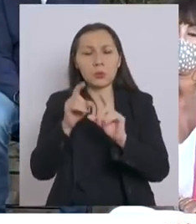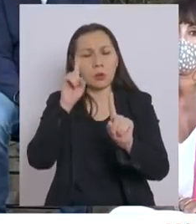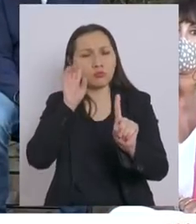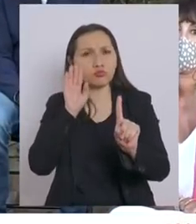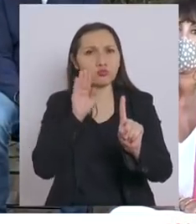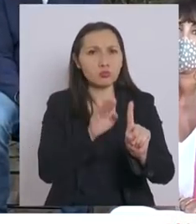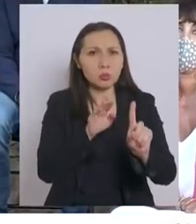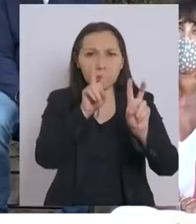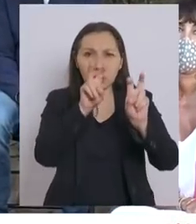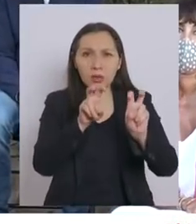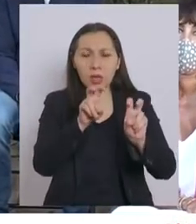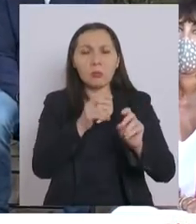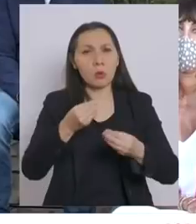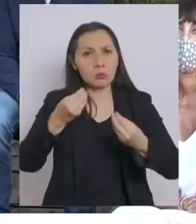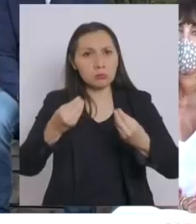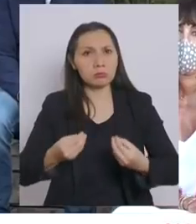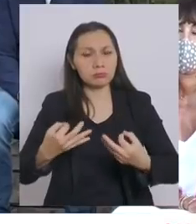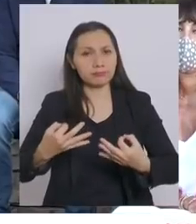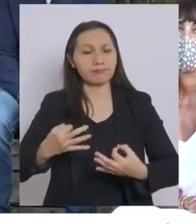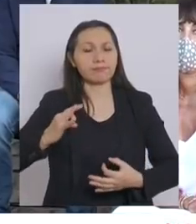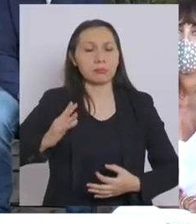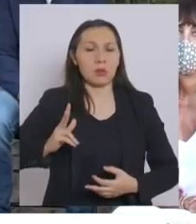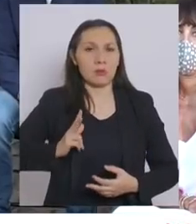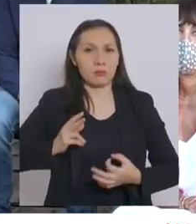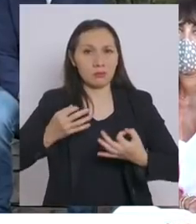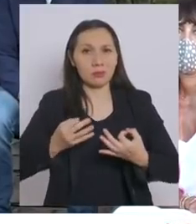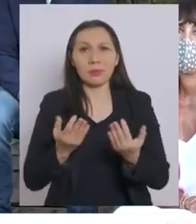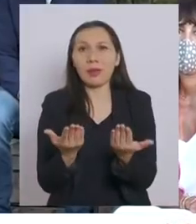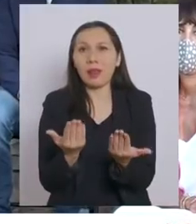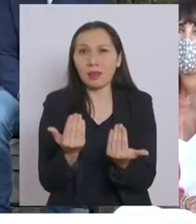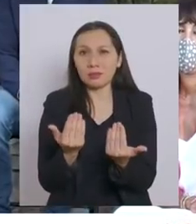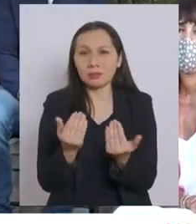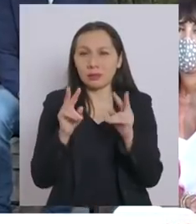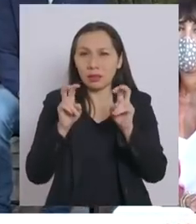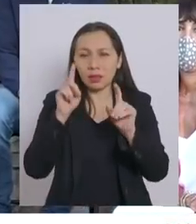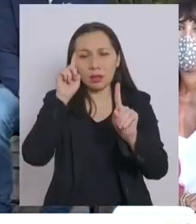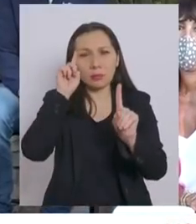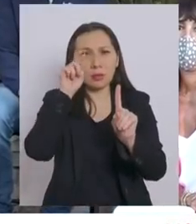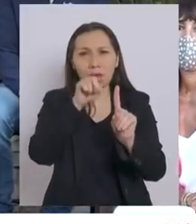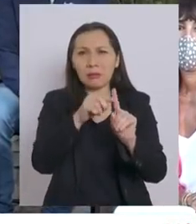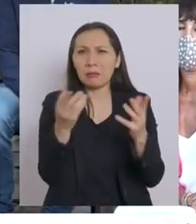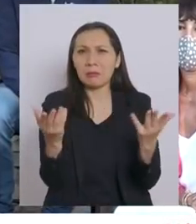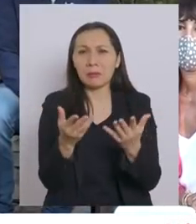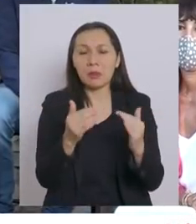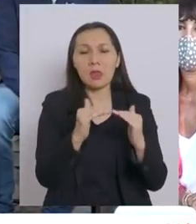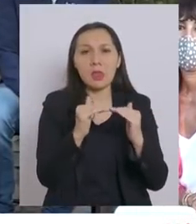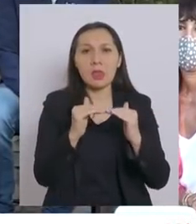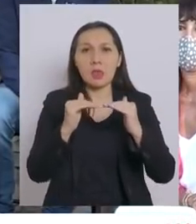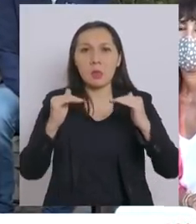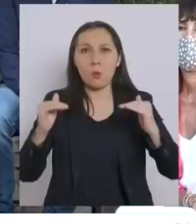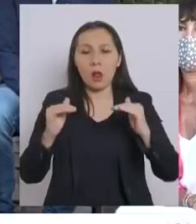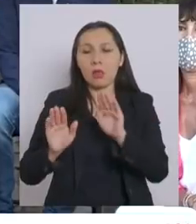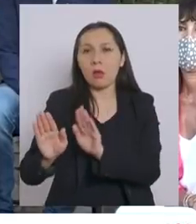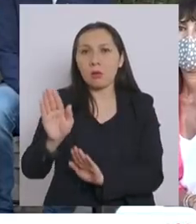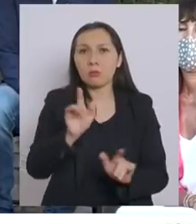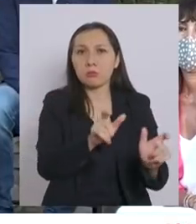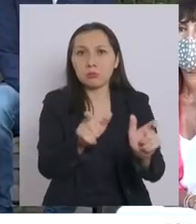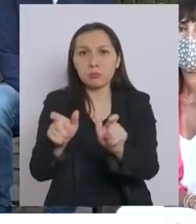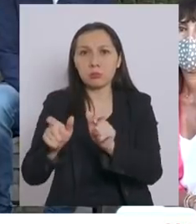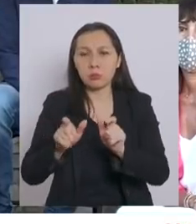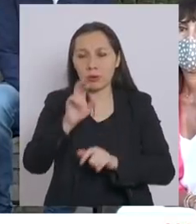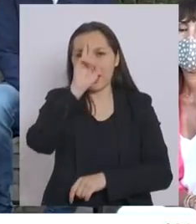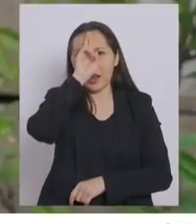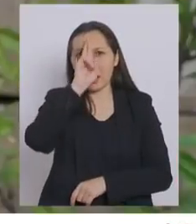causa, una causa noble, una causa necesaria, la causa de la igualdad, la protección y el